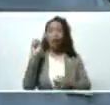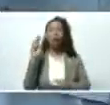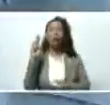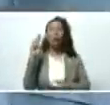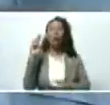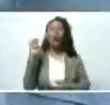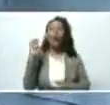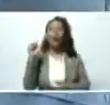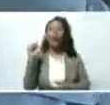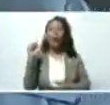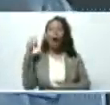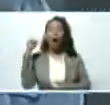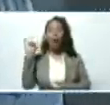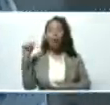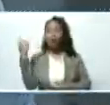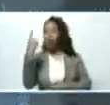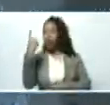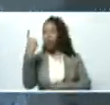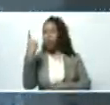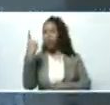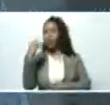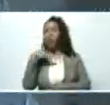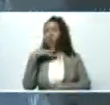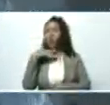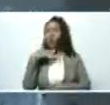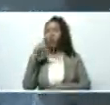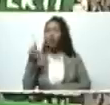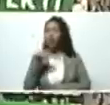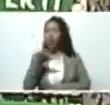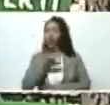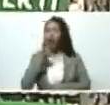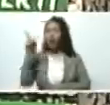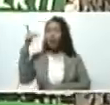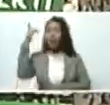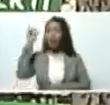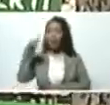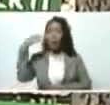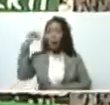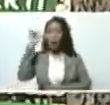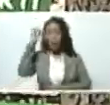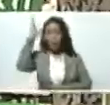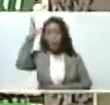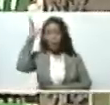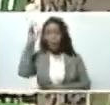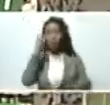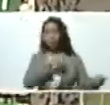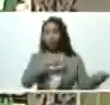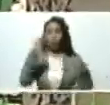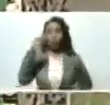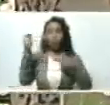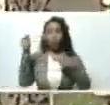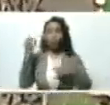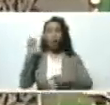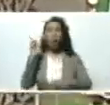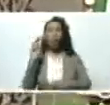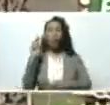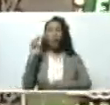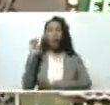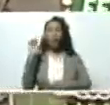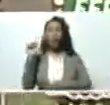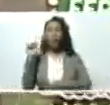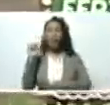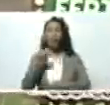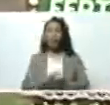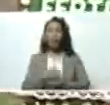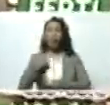ya tenemos no solamente pleno abastecimiento sino ya también tenemos capacidad para la exportación de la URIA estamos listos